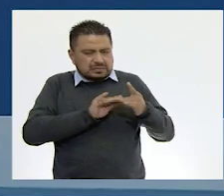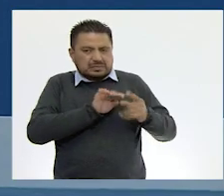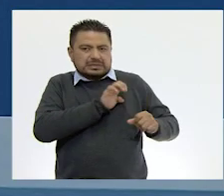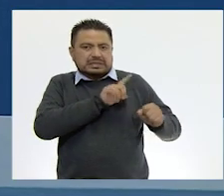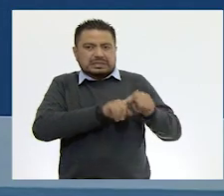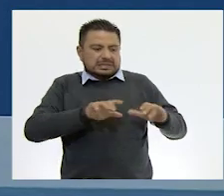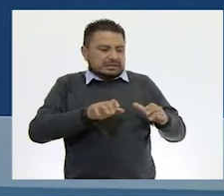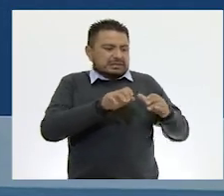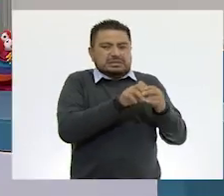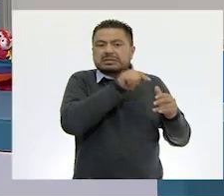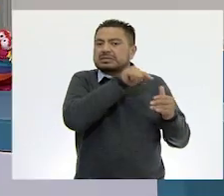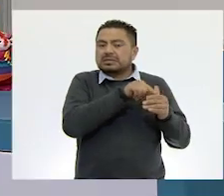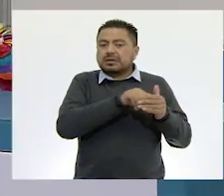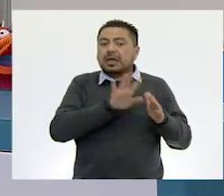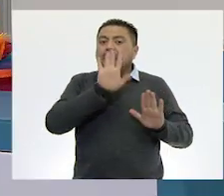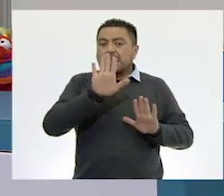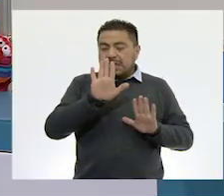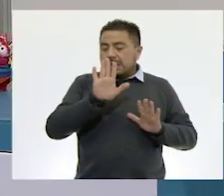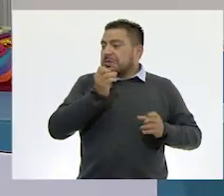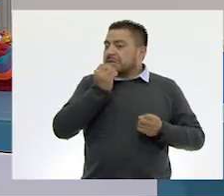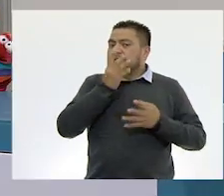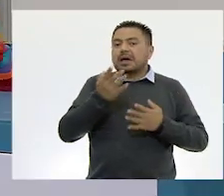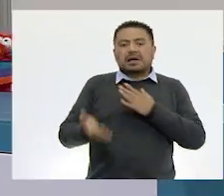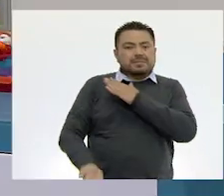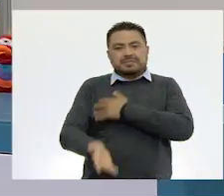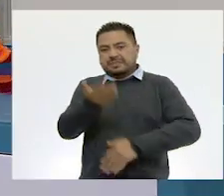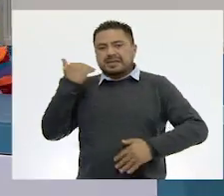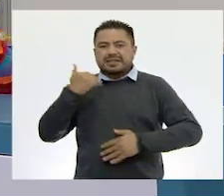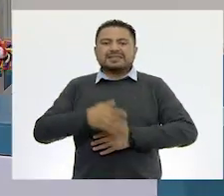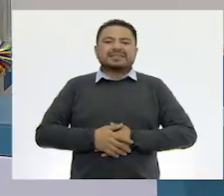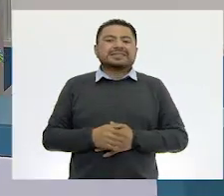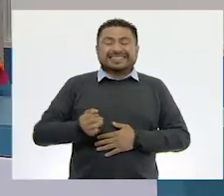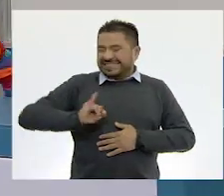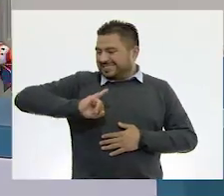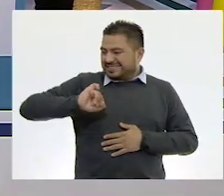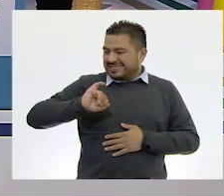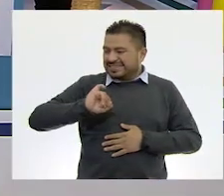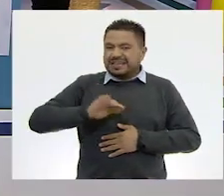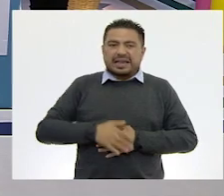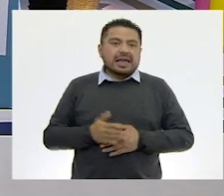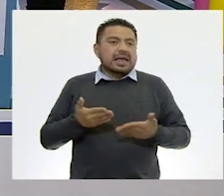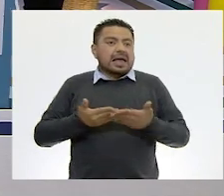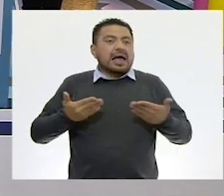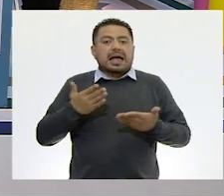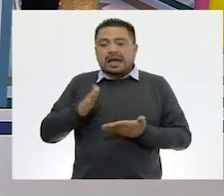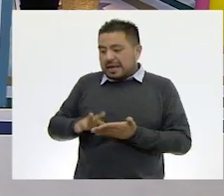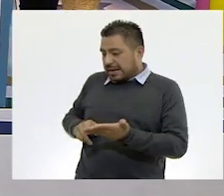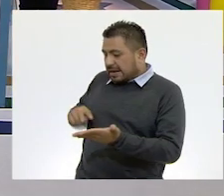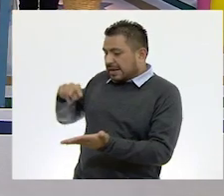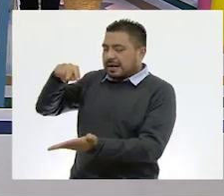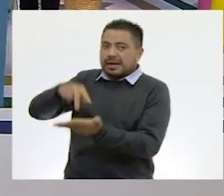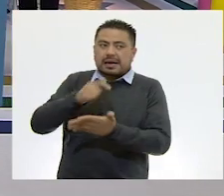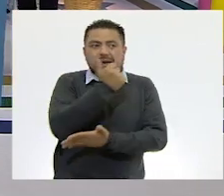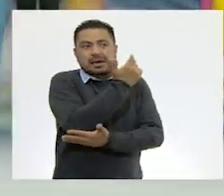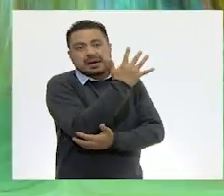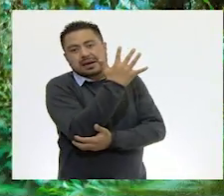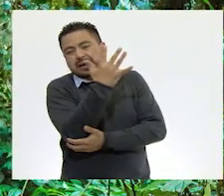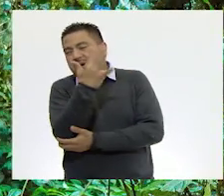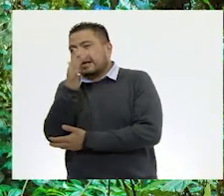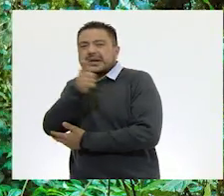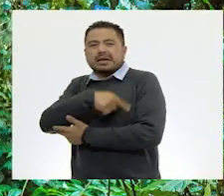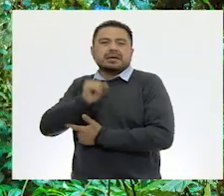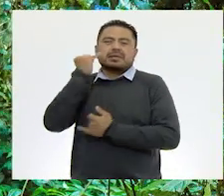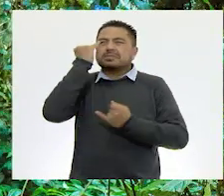endémica. ¡Excelente! ¡Pues vámonos! ¡Sí! Y llegamos a la selva. ¡Wow!